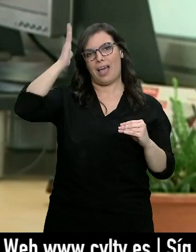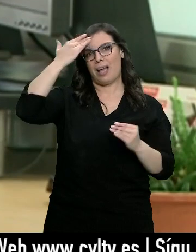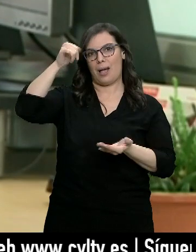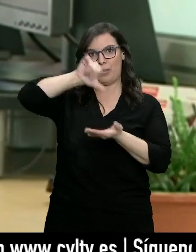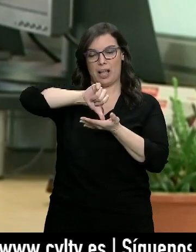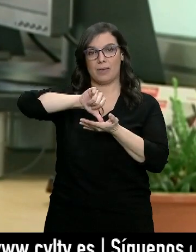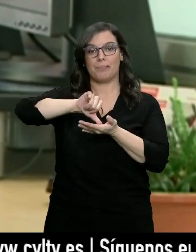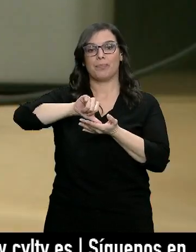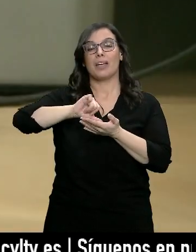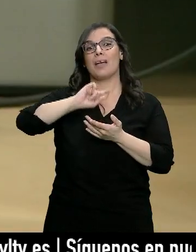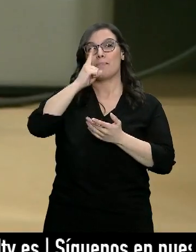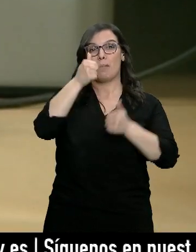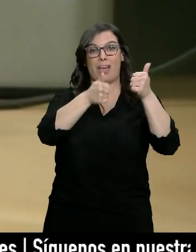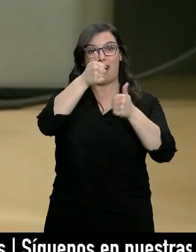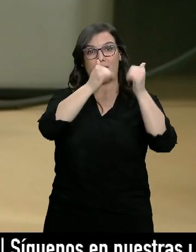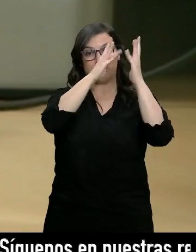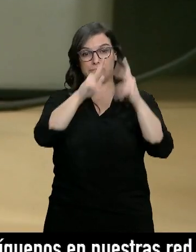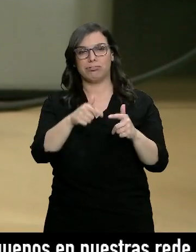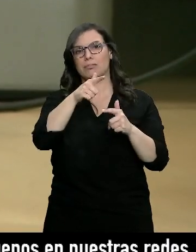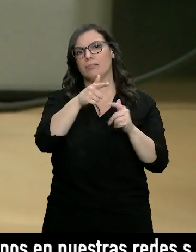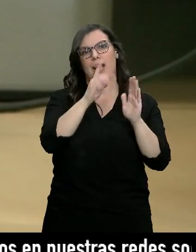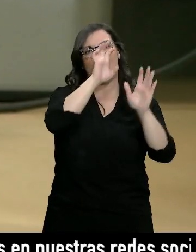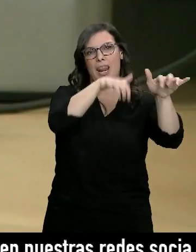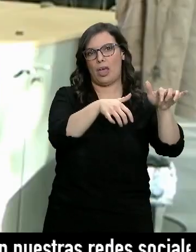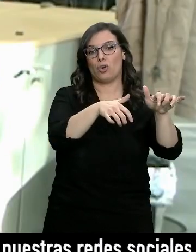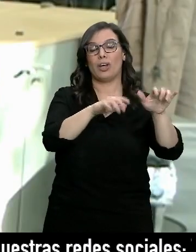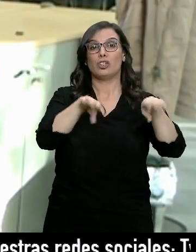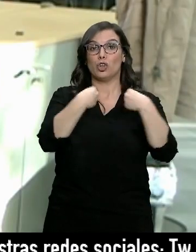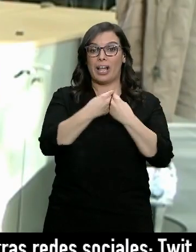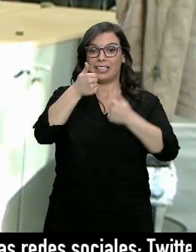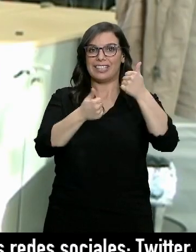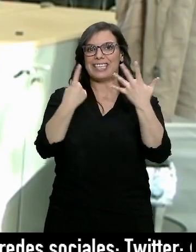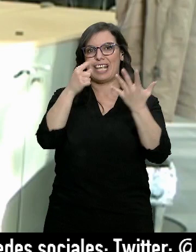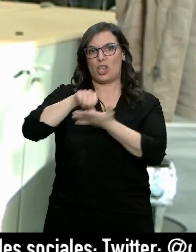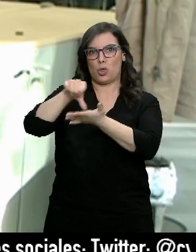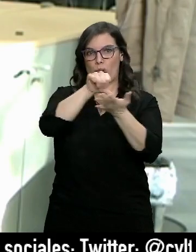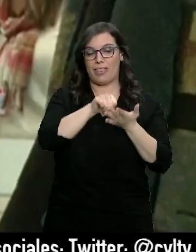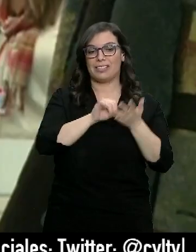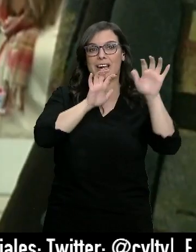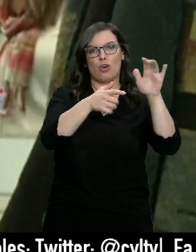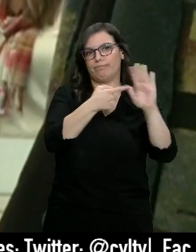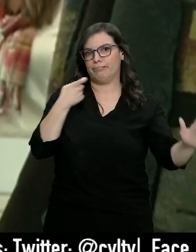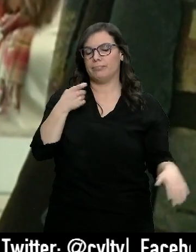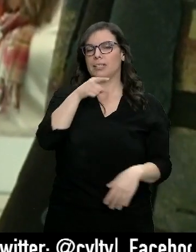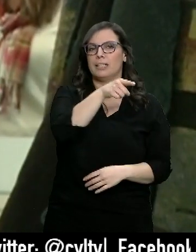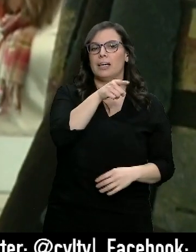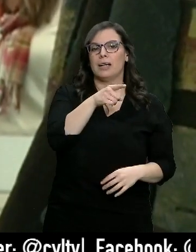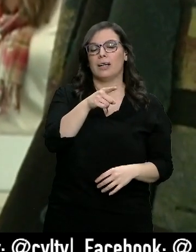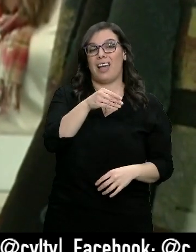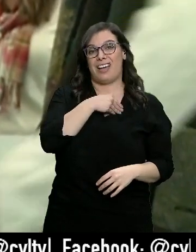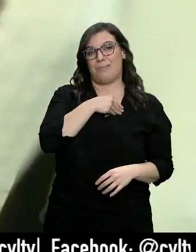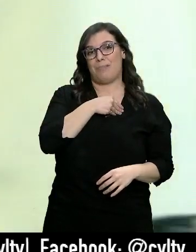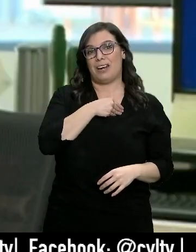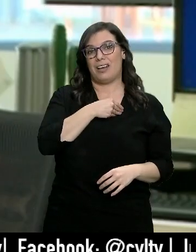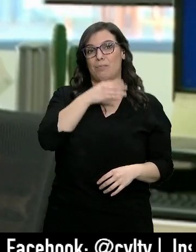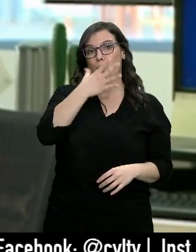eliminada en la primera ronda en esa eterna en la que participaban seis ciudades. Su alcalde, José Antonio Díez, lamenta que no haya sido